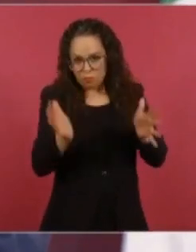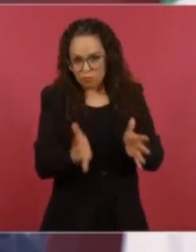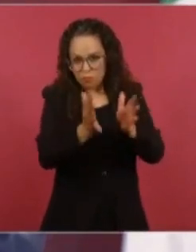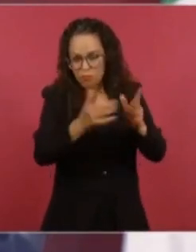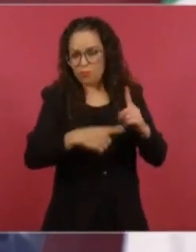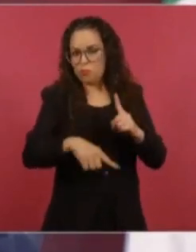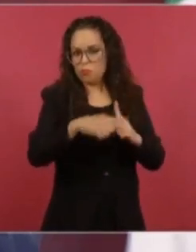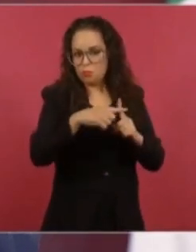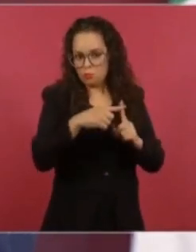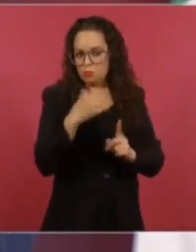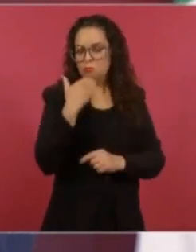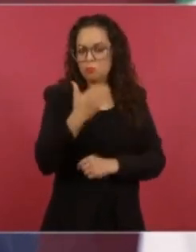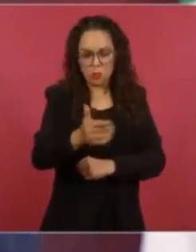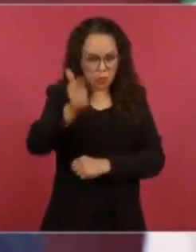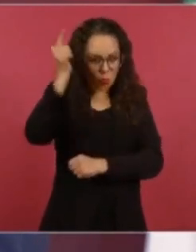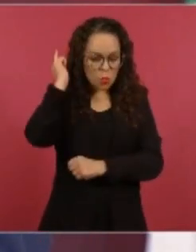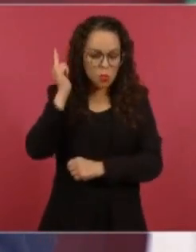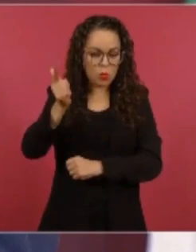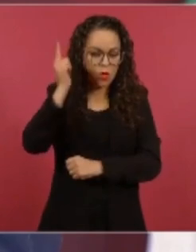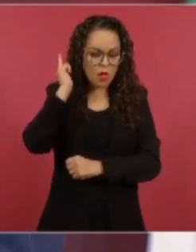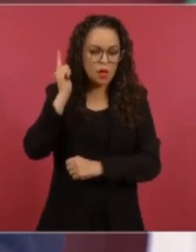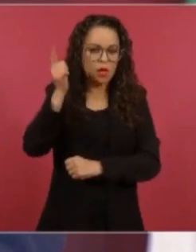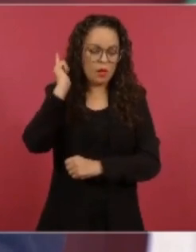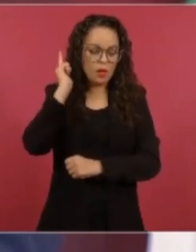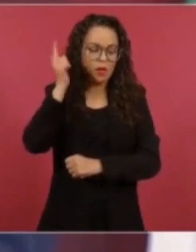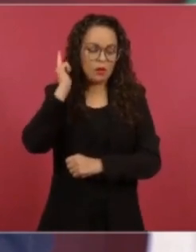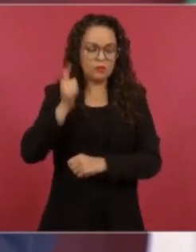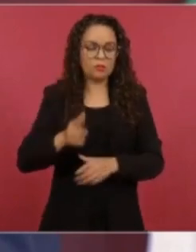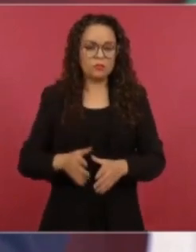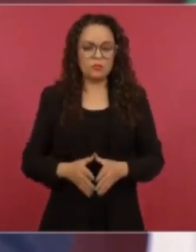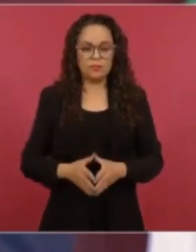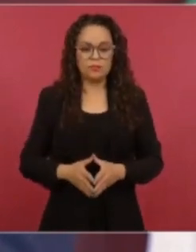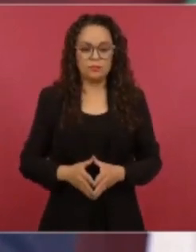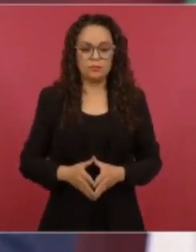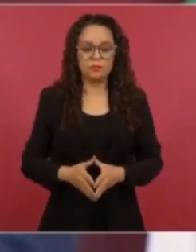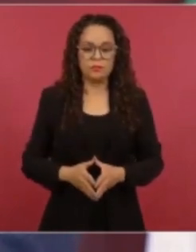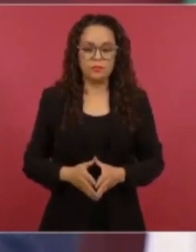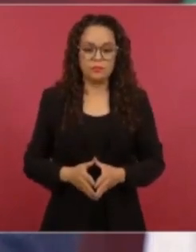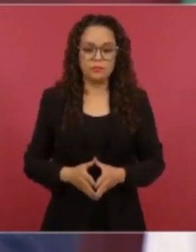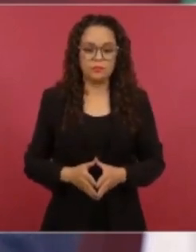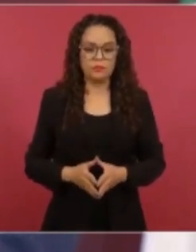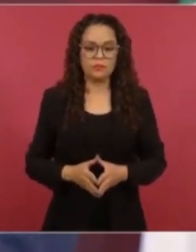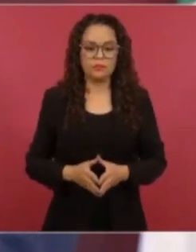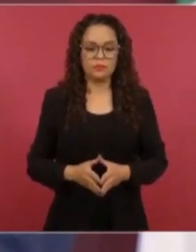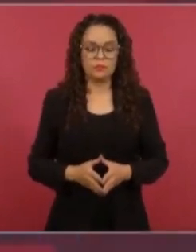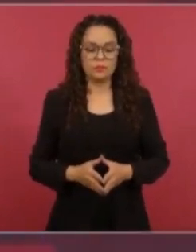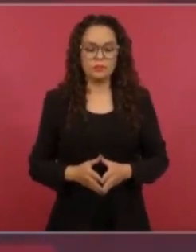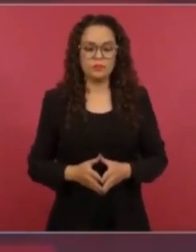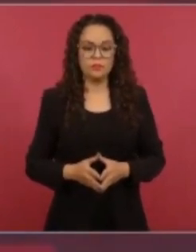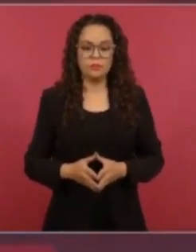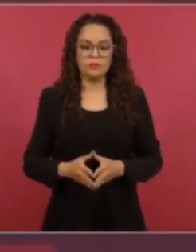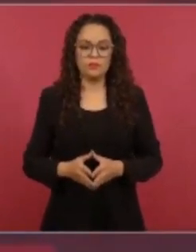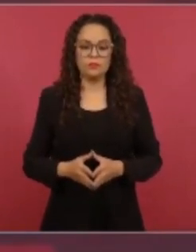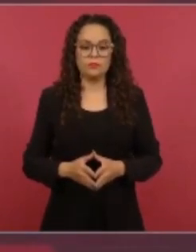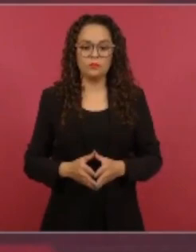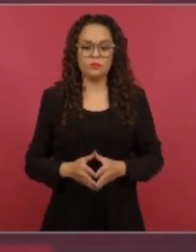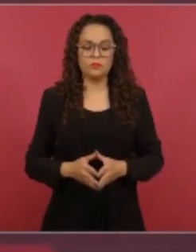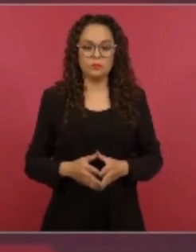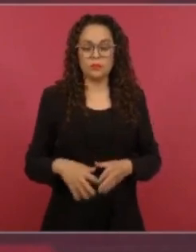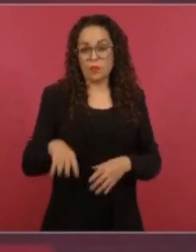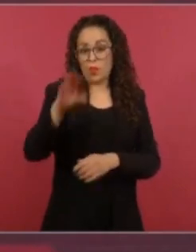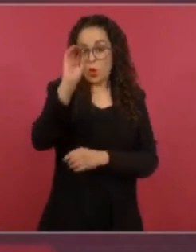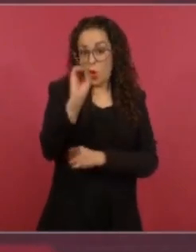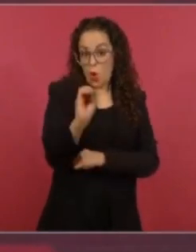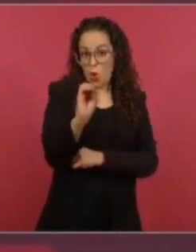son electos, a nosotros nos ayudan,